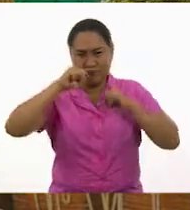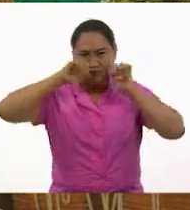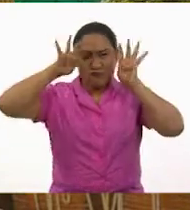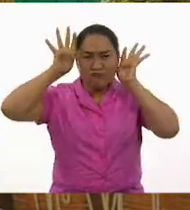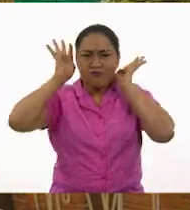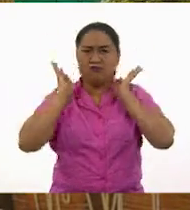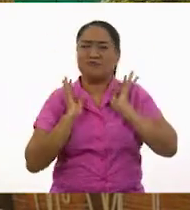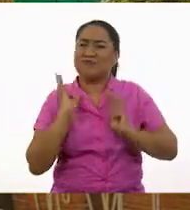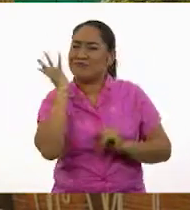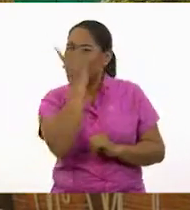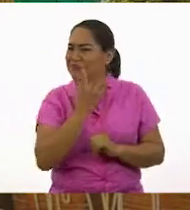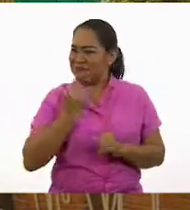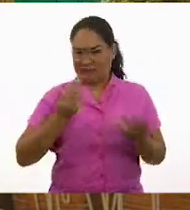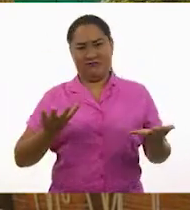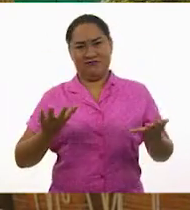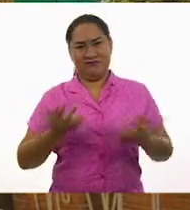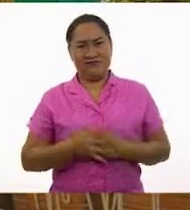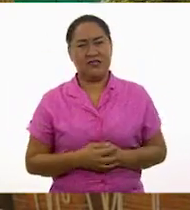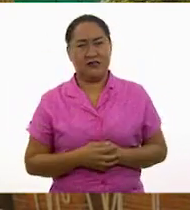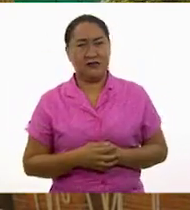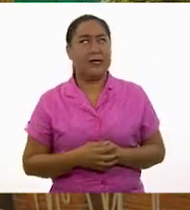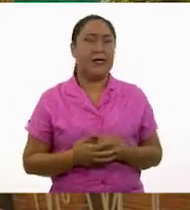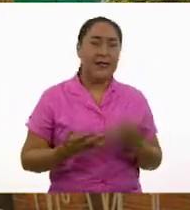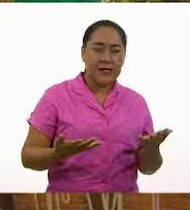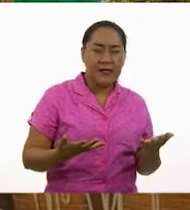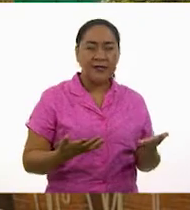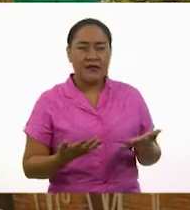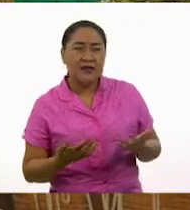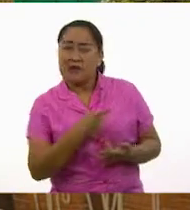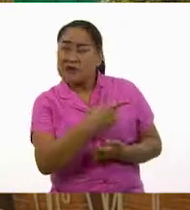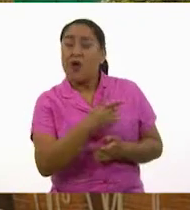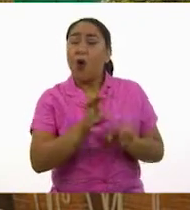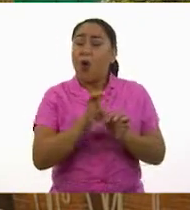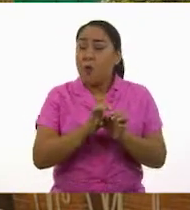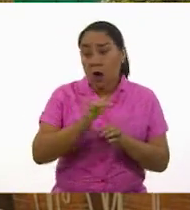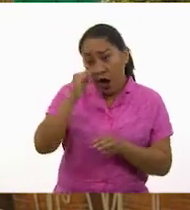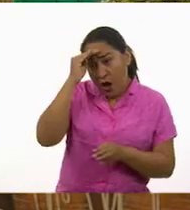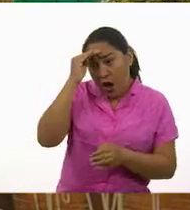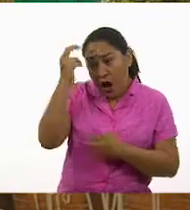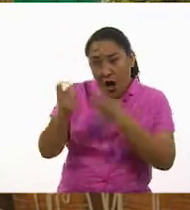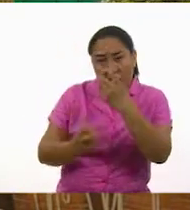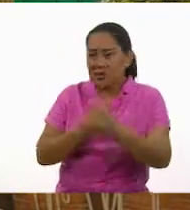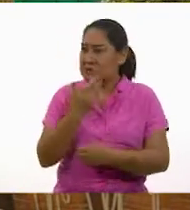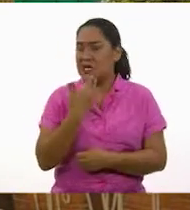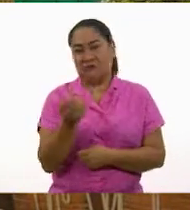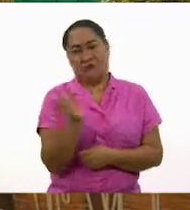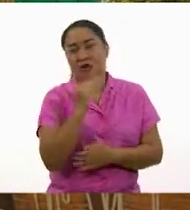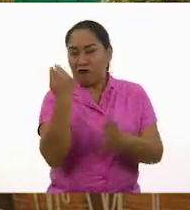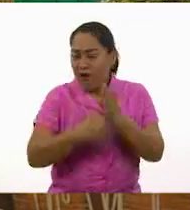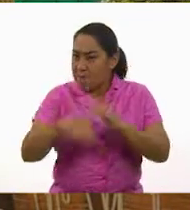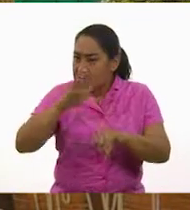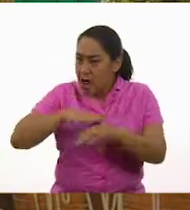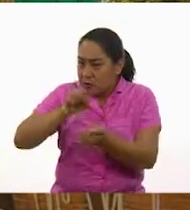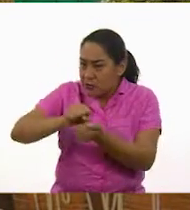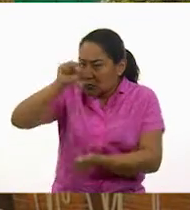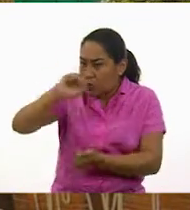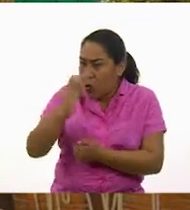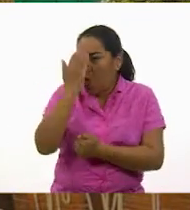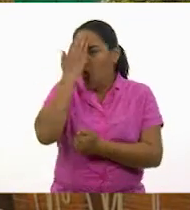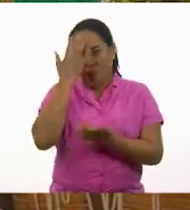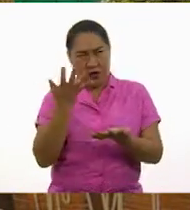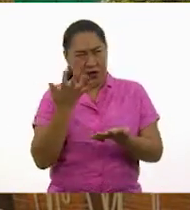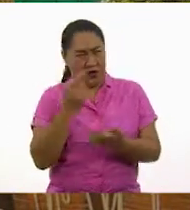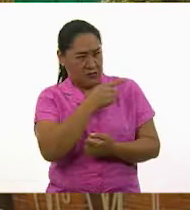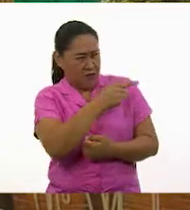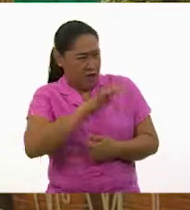hermoso! ¡No está bien que juzgues a mis amigos sin conocerlos! ¡Además! ¡Eso